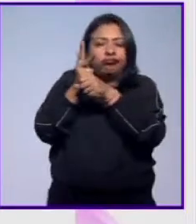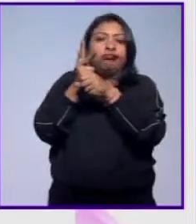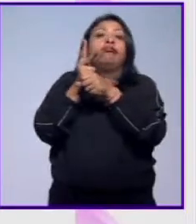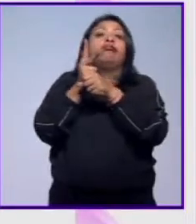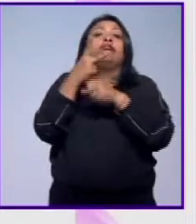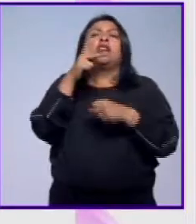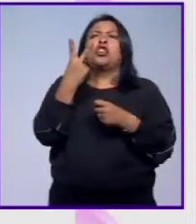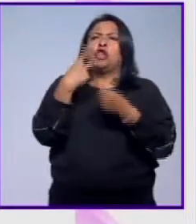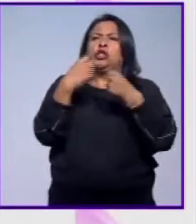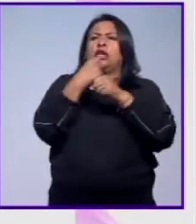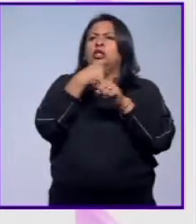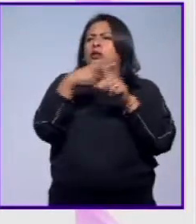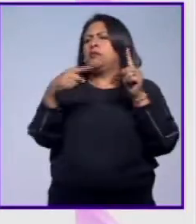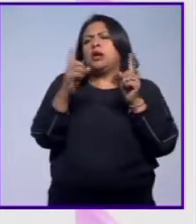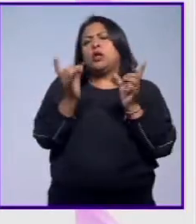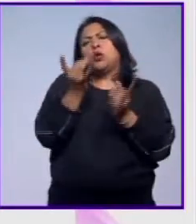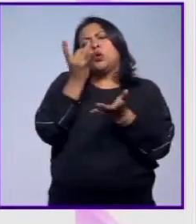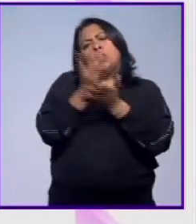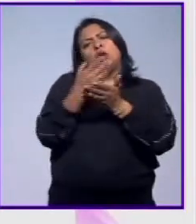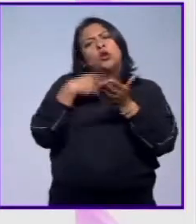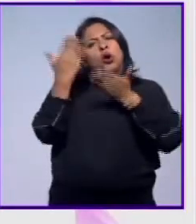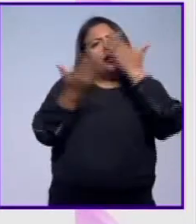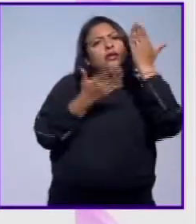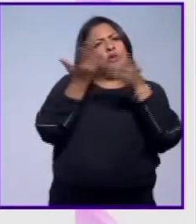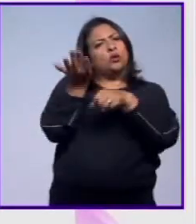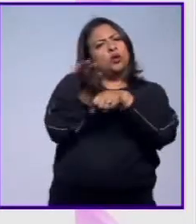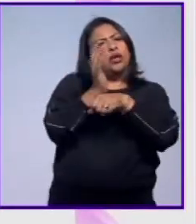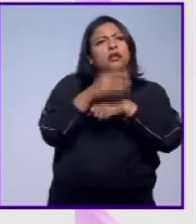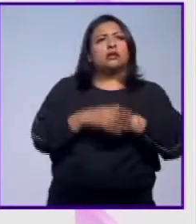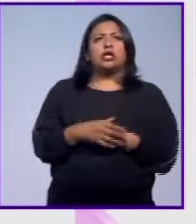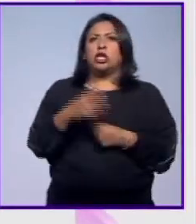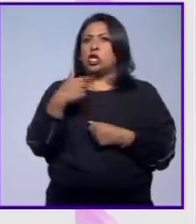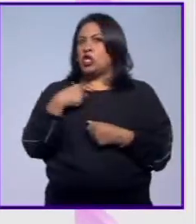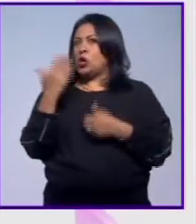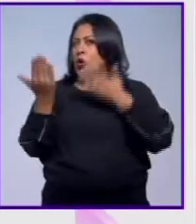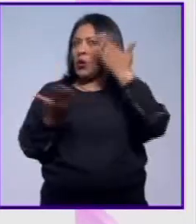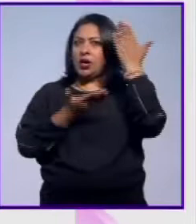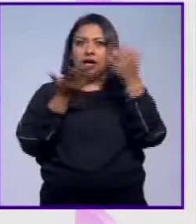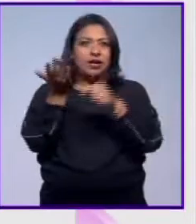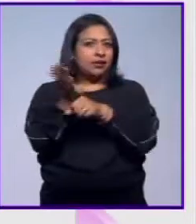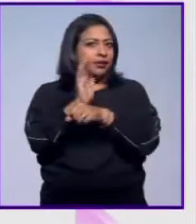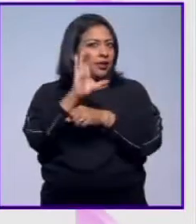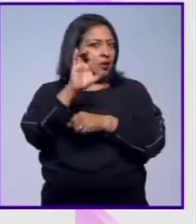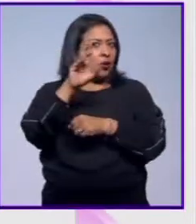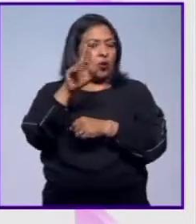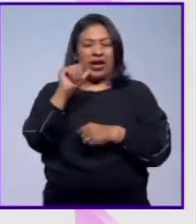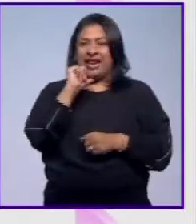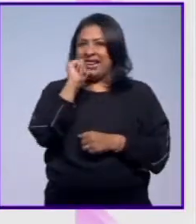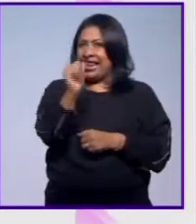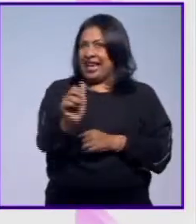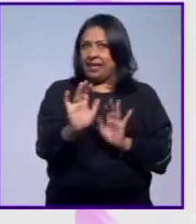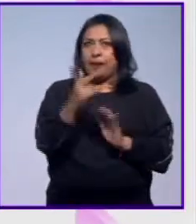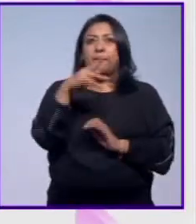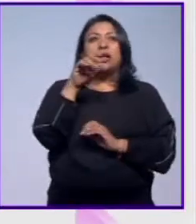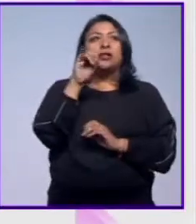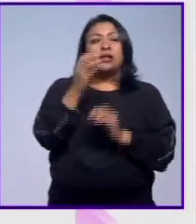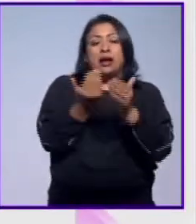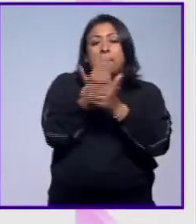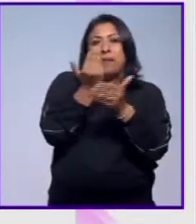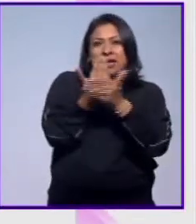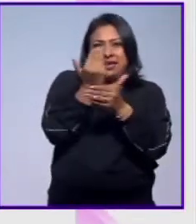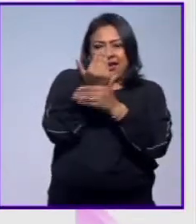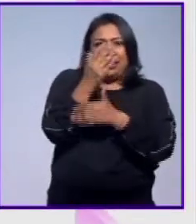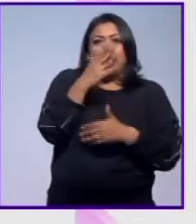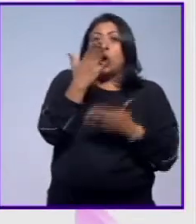como dos años y medio nada más estudié cine. Yo no estudié cine en el CUEC, pero sí estudié. En las mañanas hubo una